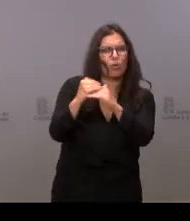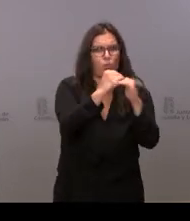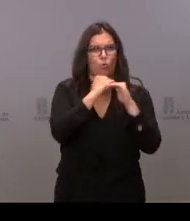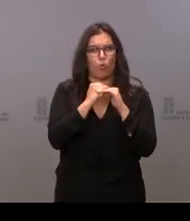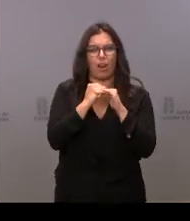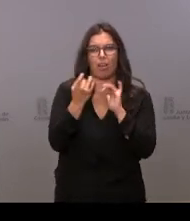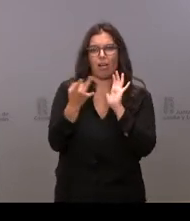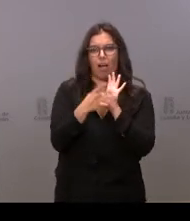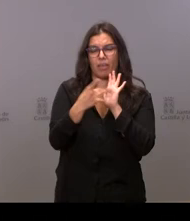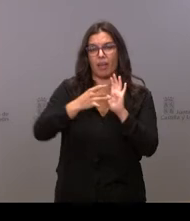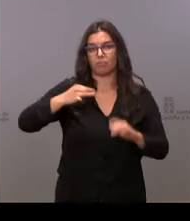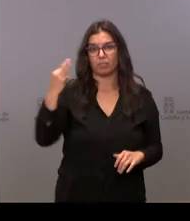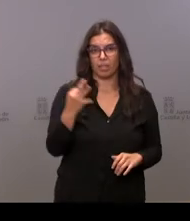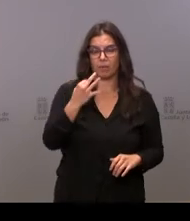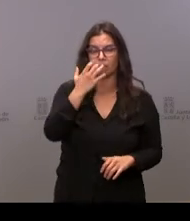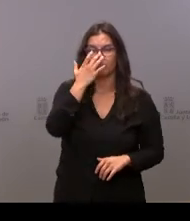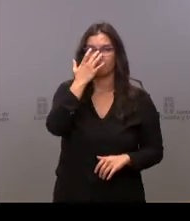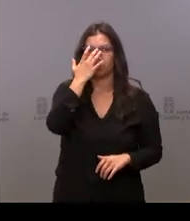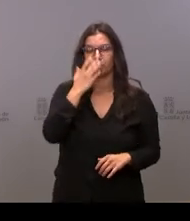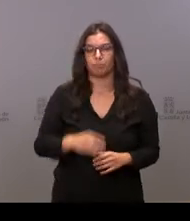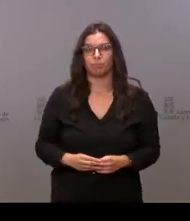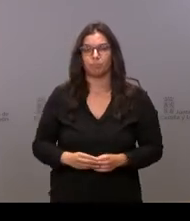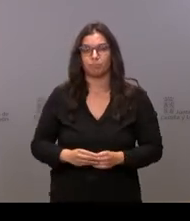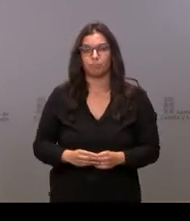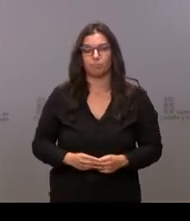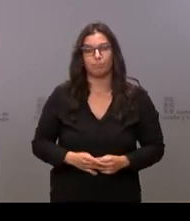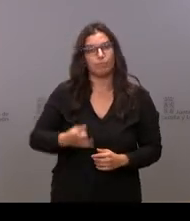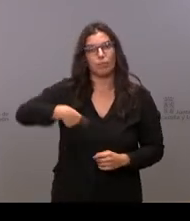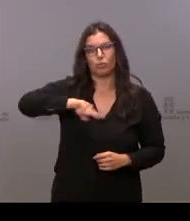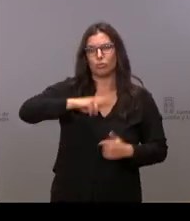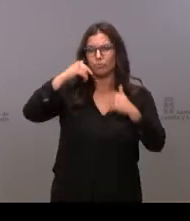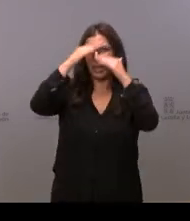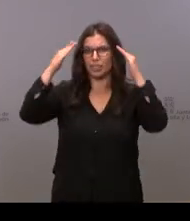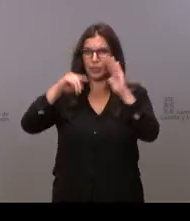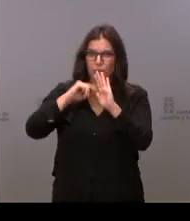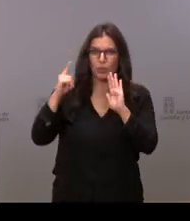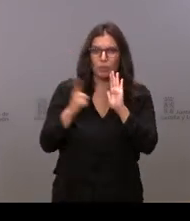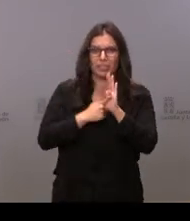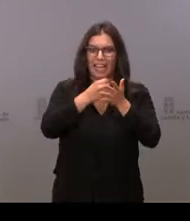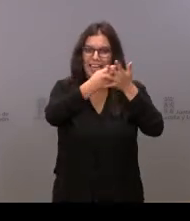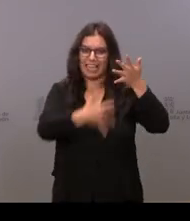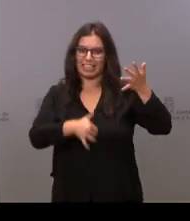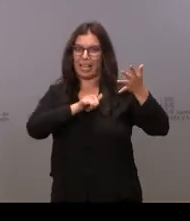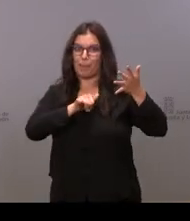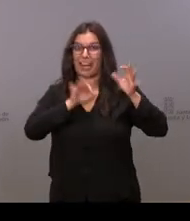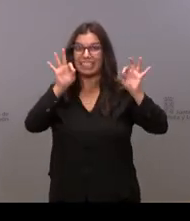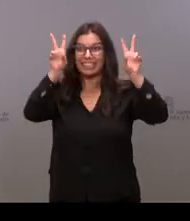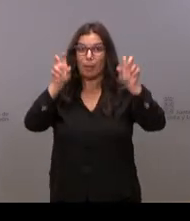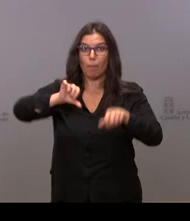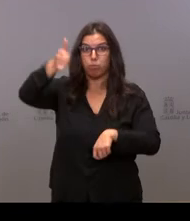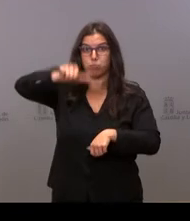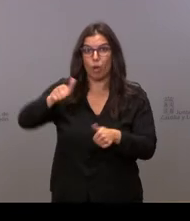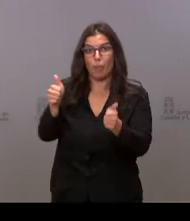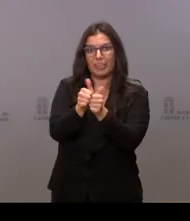servicios sociales en el mundo rural. Tenemos la plena atención, sin listas de espera en la dependencia, porque